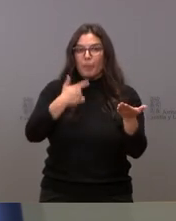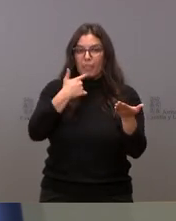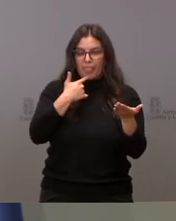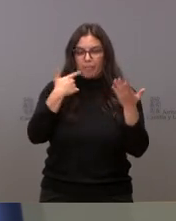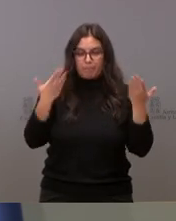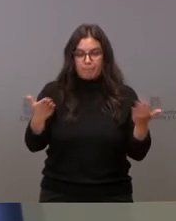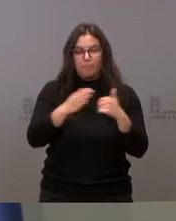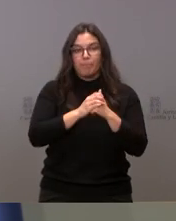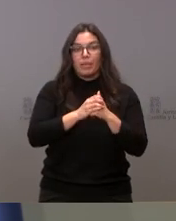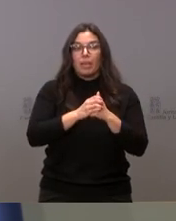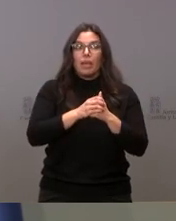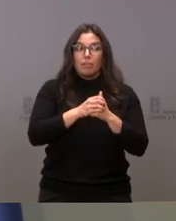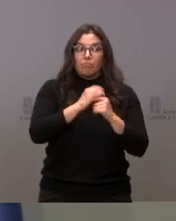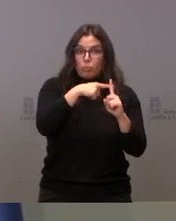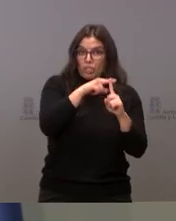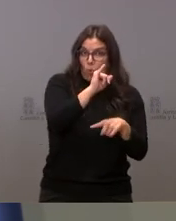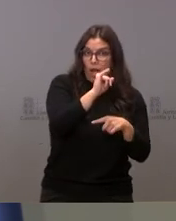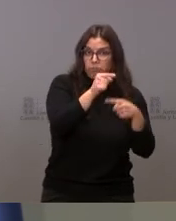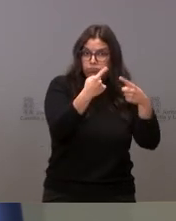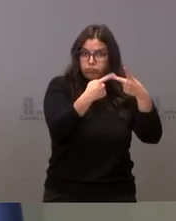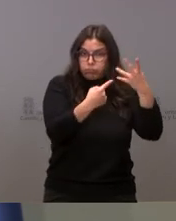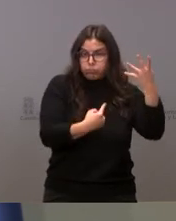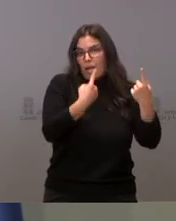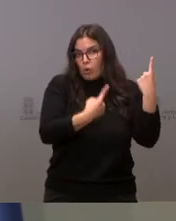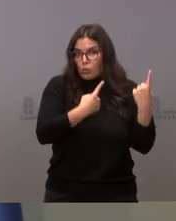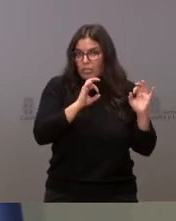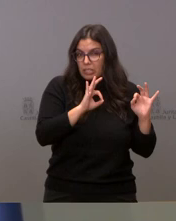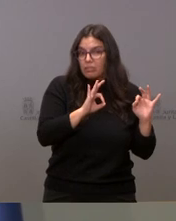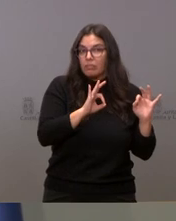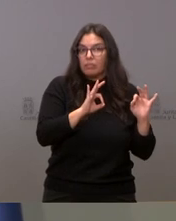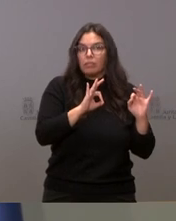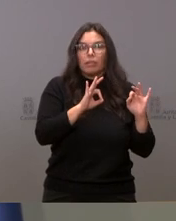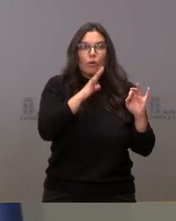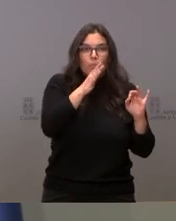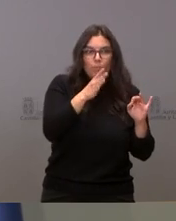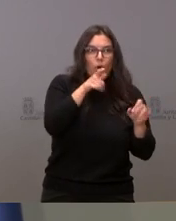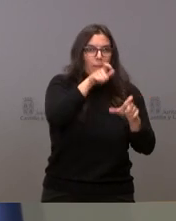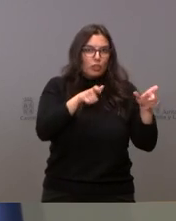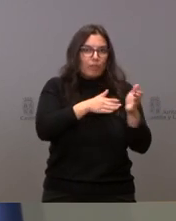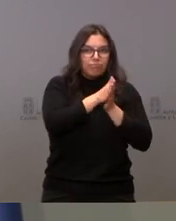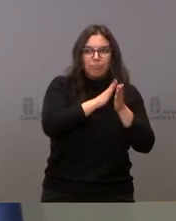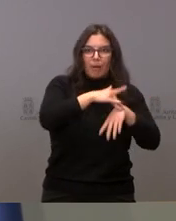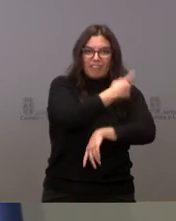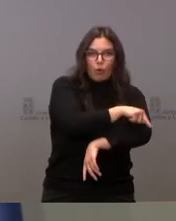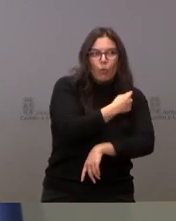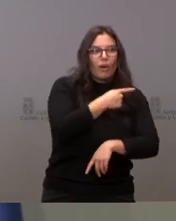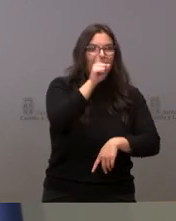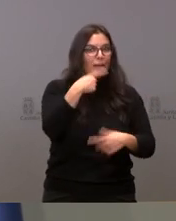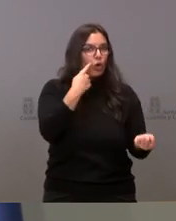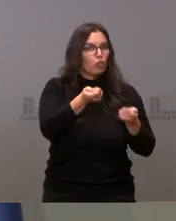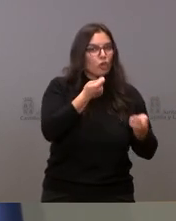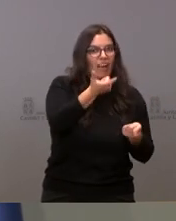ventajas, tiene algunas ventajas de estimular la vacunación, de poder controlar la situación